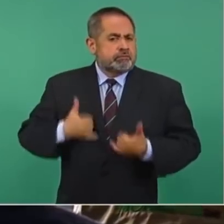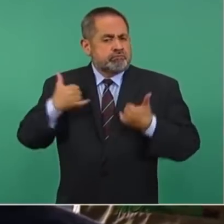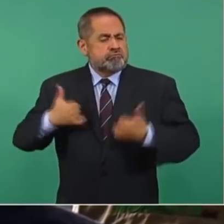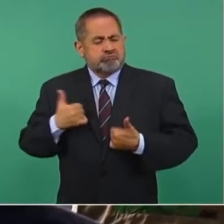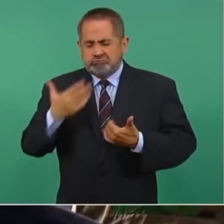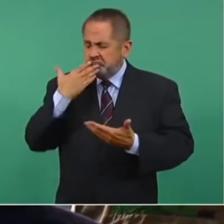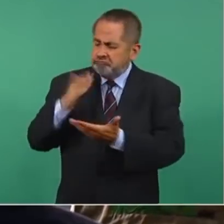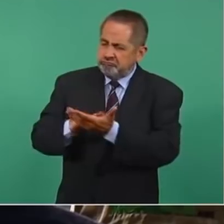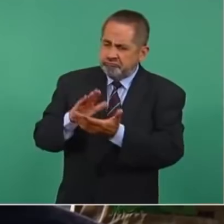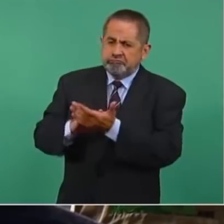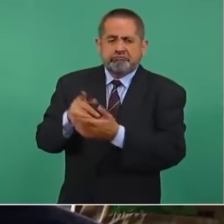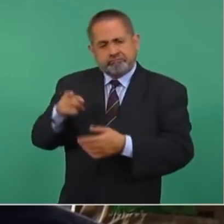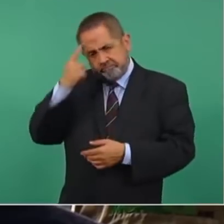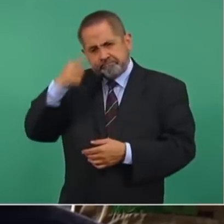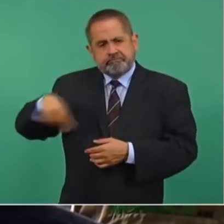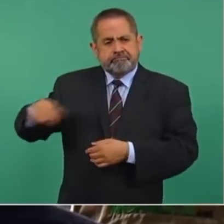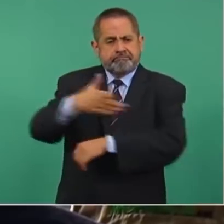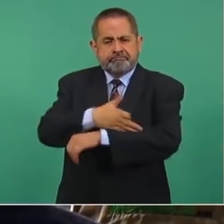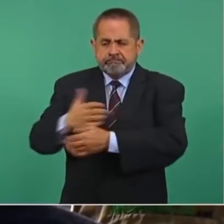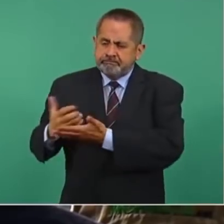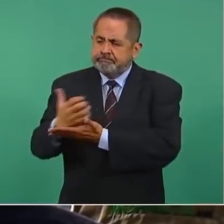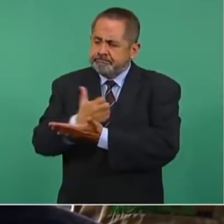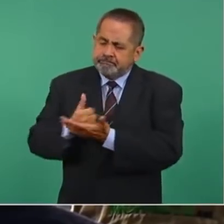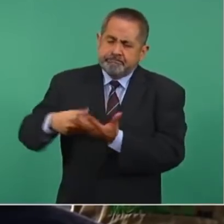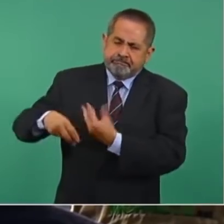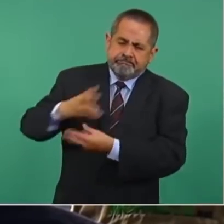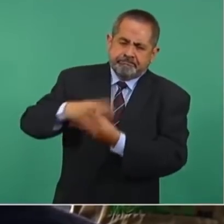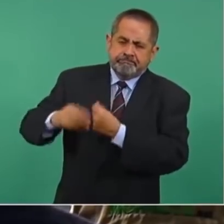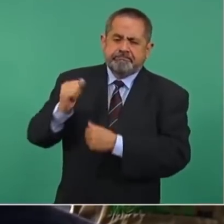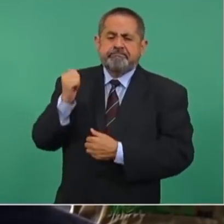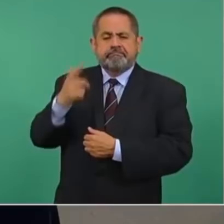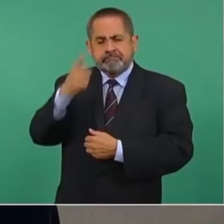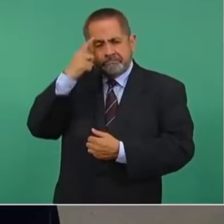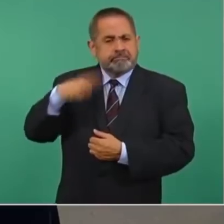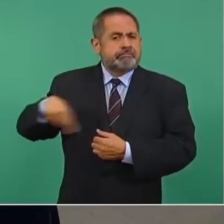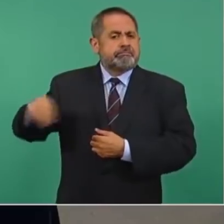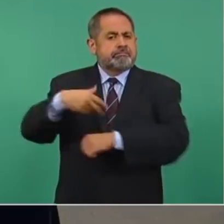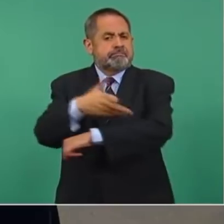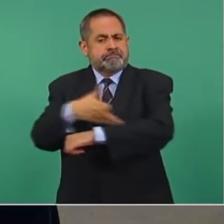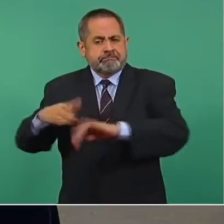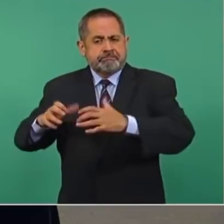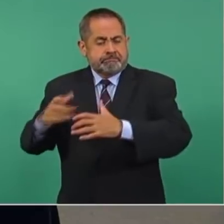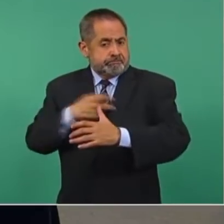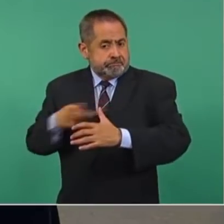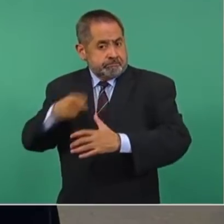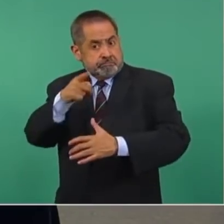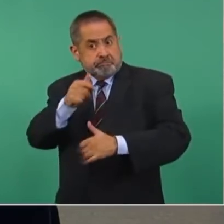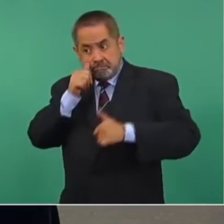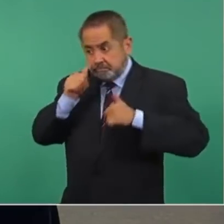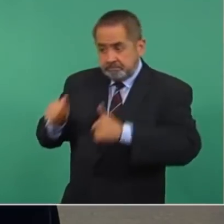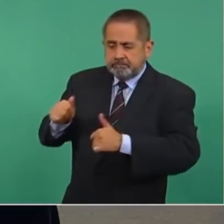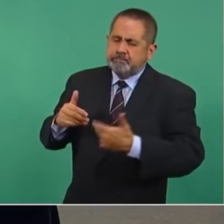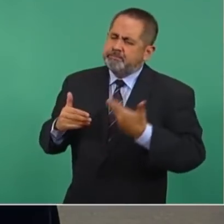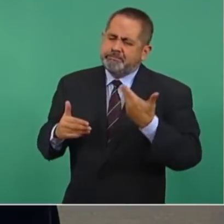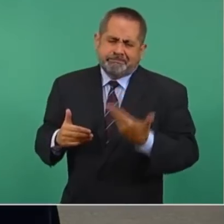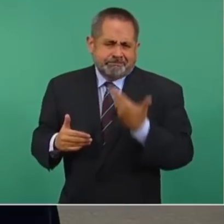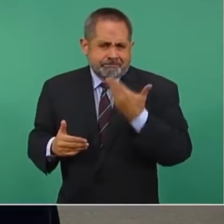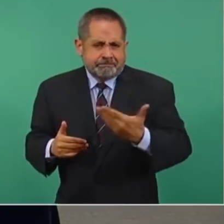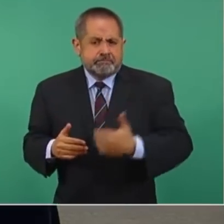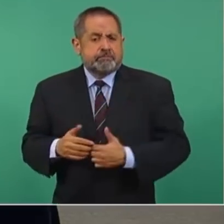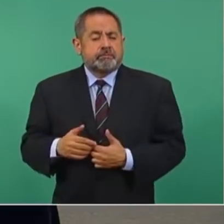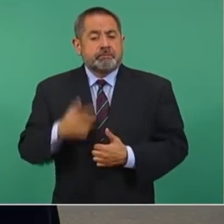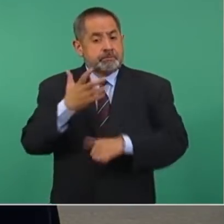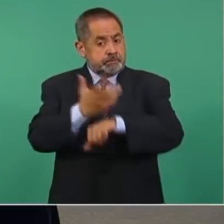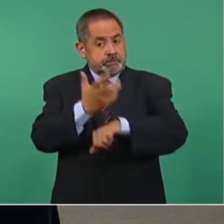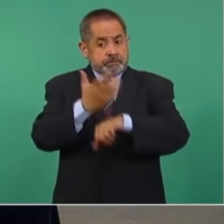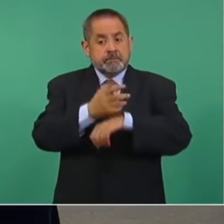brindar ingresos sostenibles a las familias pobres rurales en las comunidades de alta emigración. Estados Unidos también está